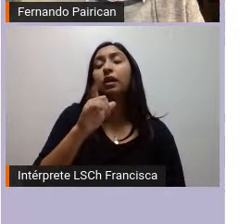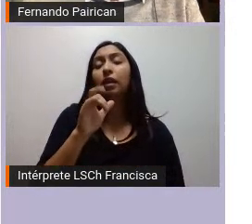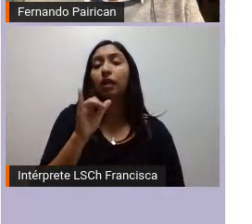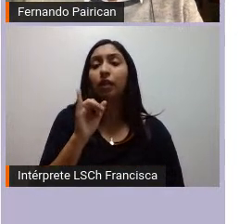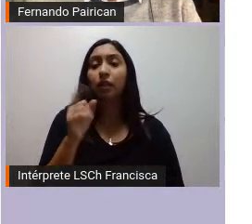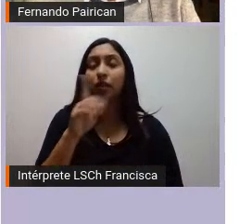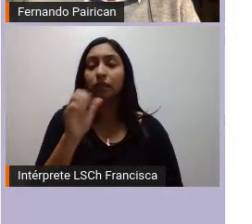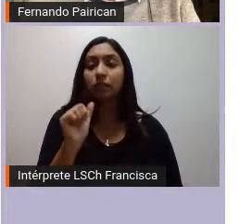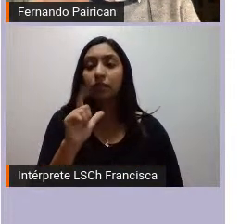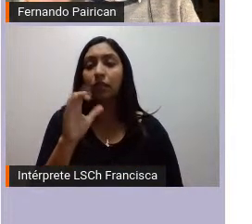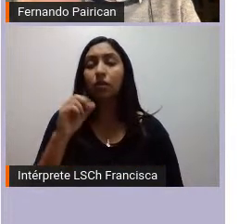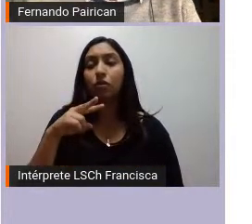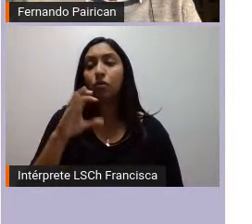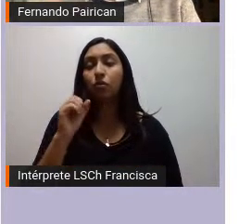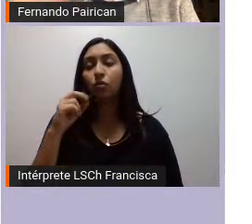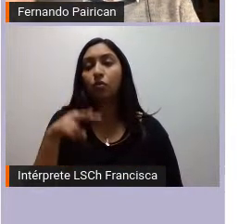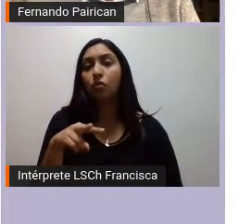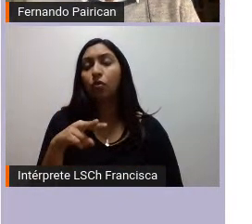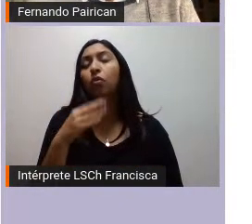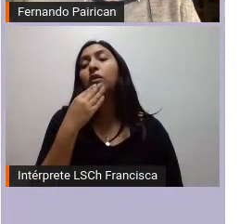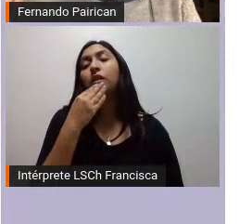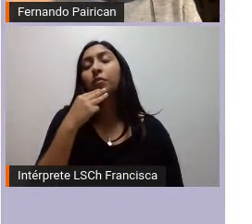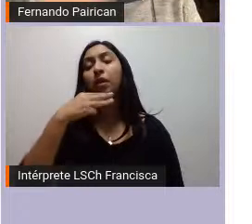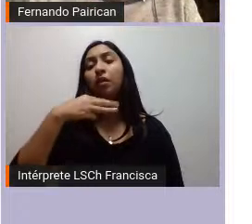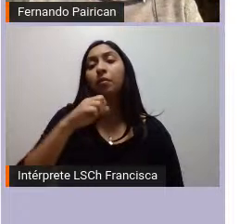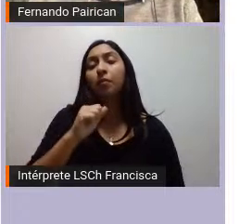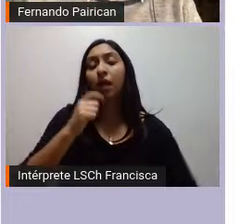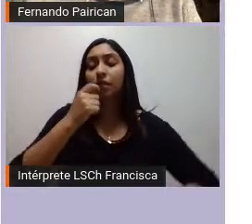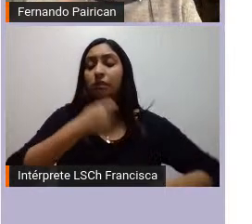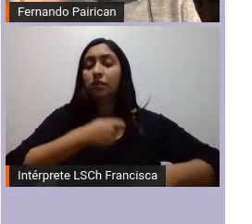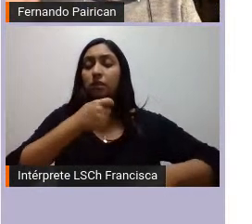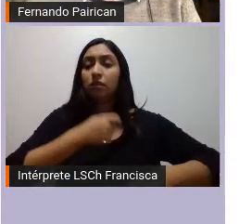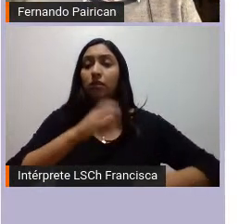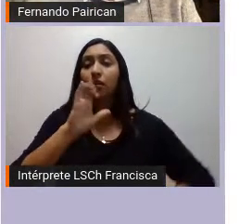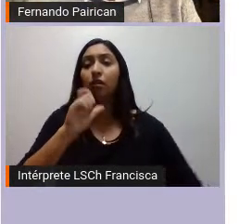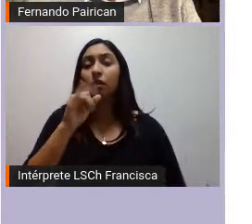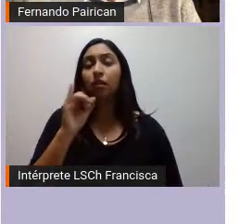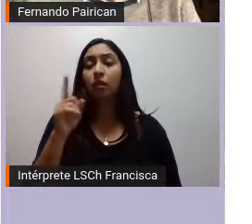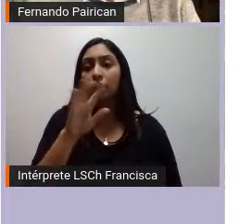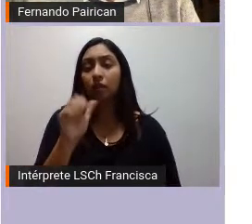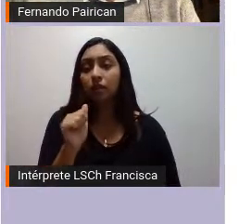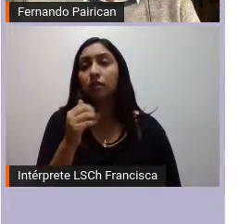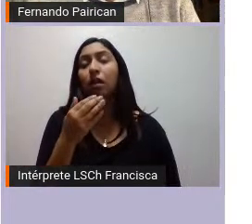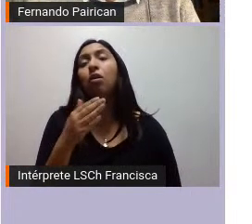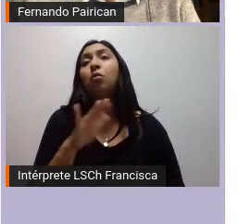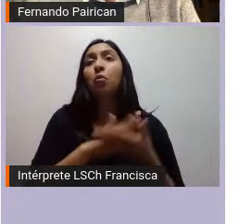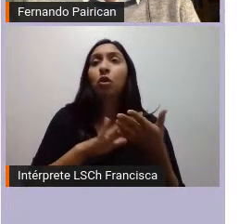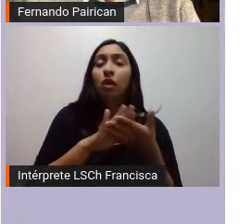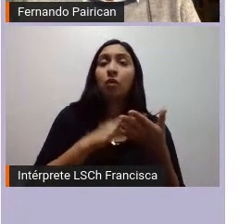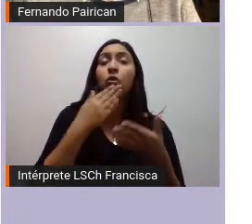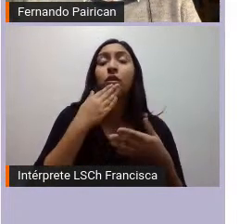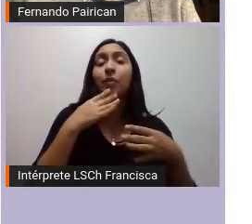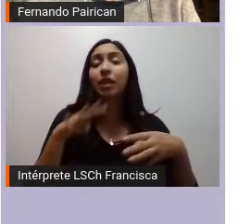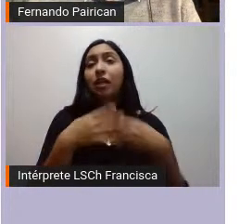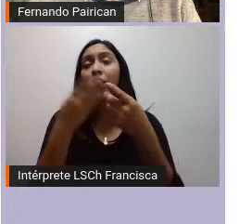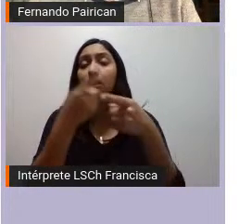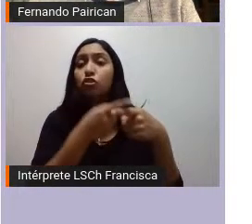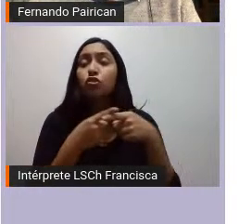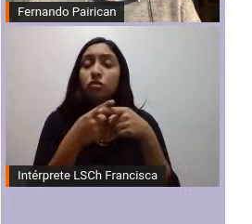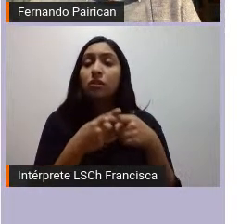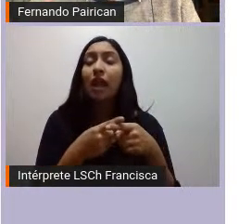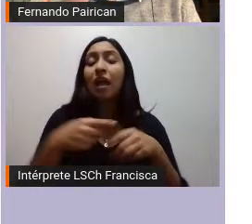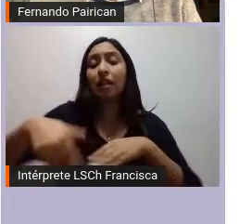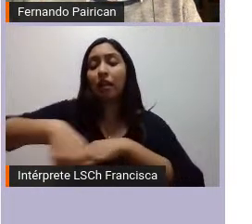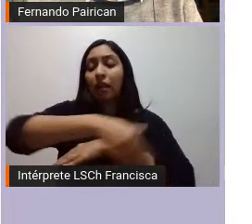sigo agrediéndolo en los espacios públicos ya sea en Twitter o ya sea en la calle o tal vez en algunas entrevistas entonces